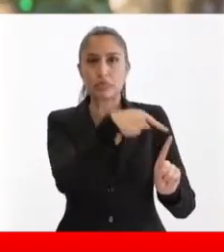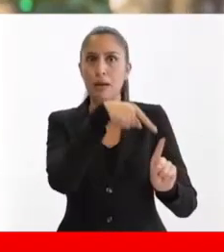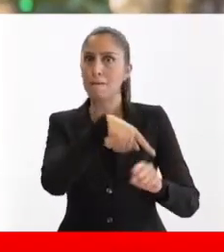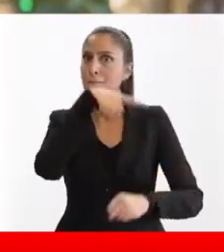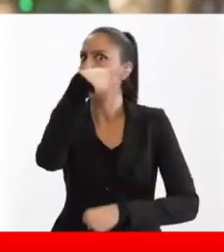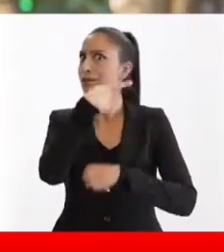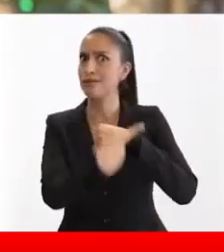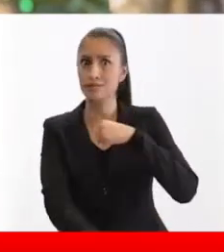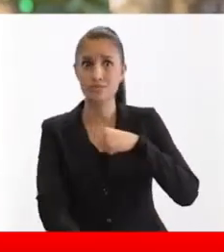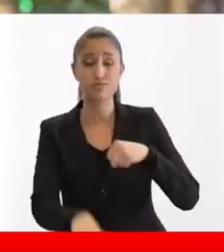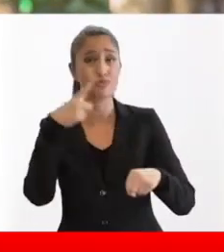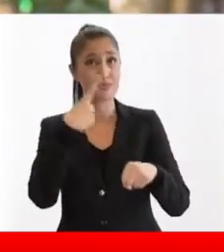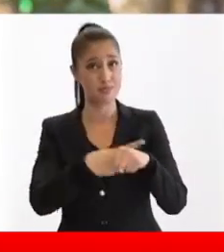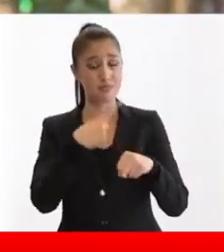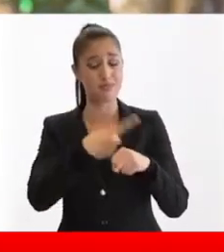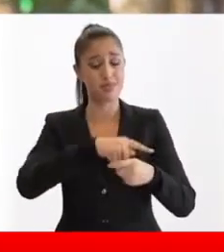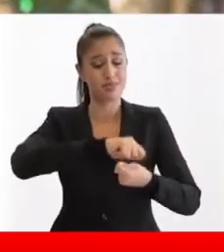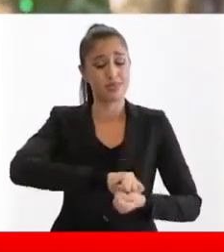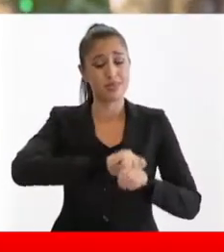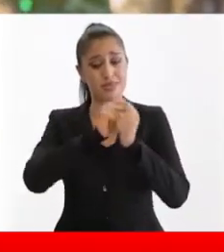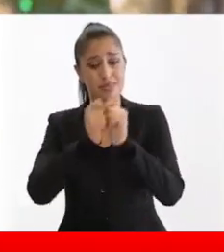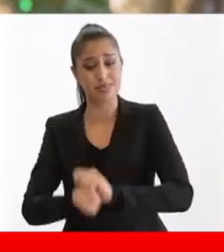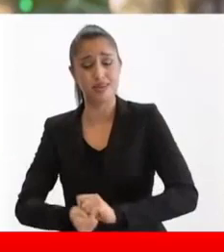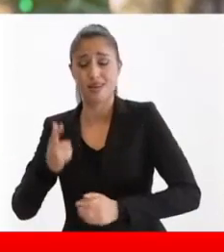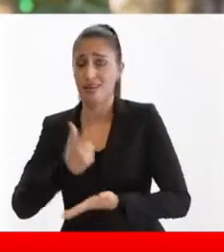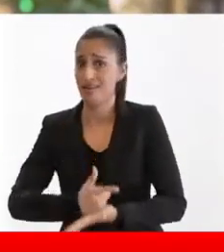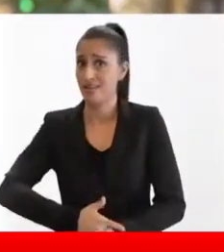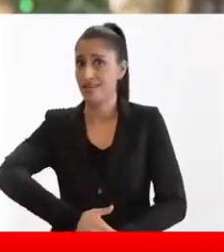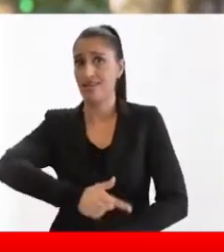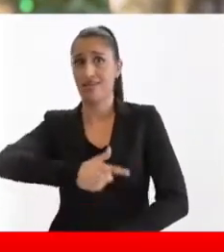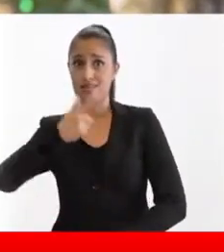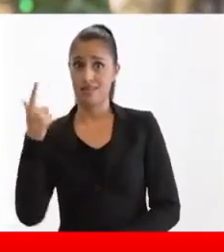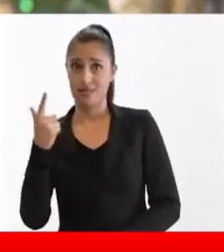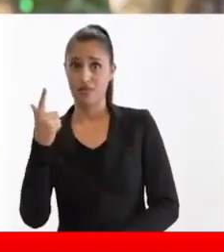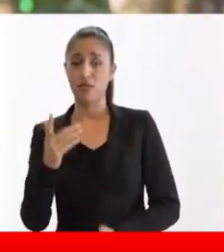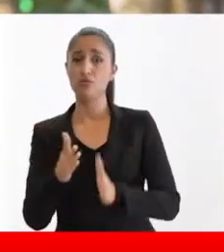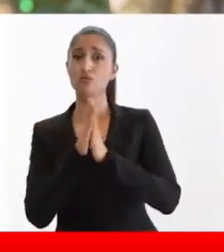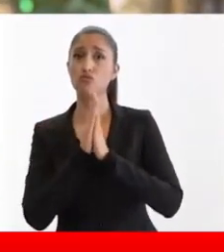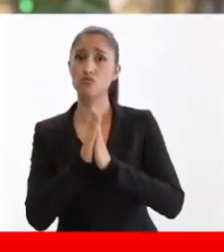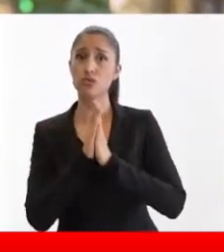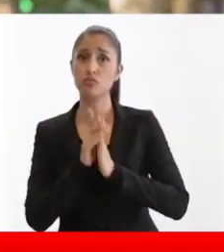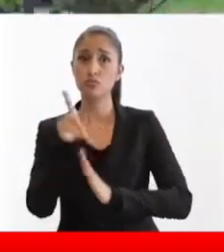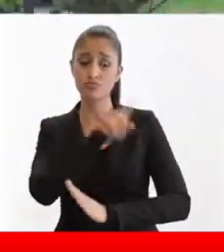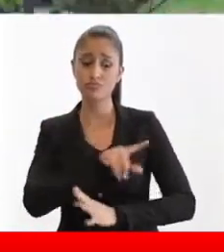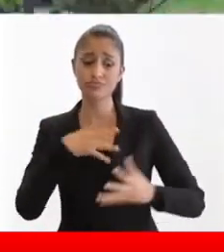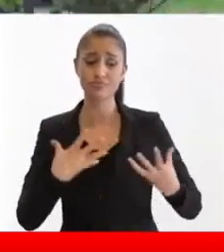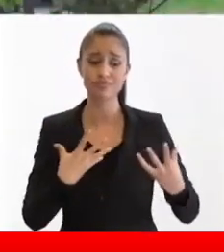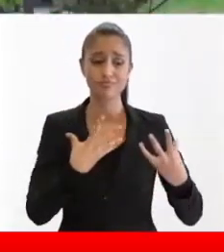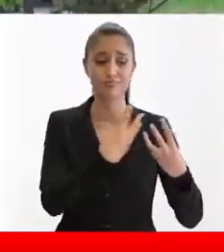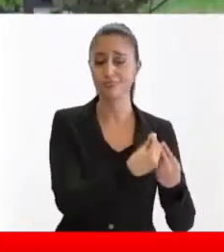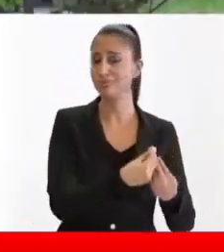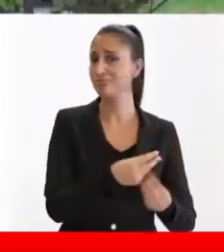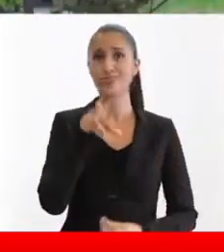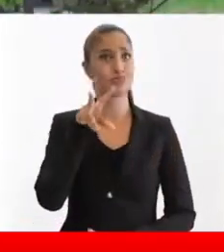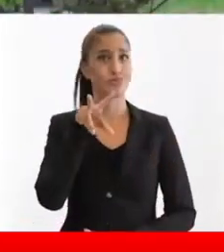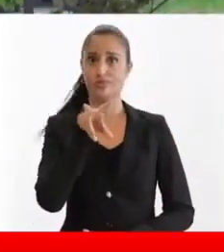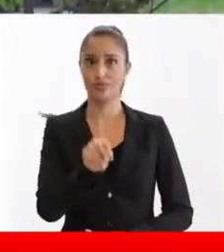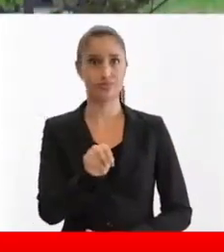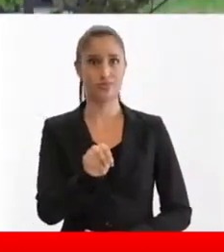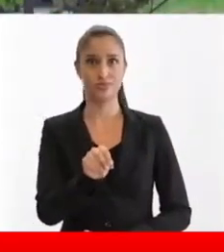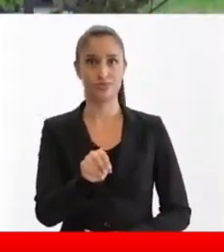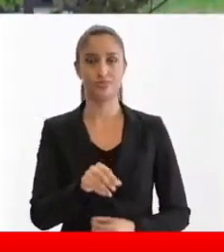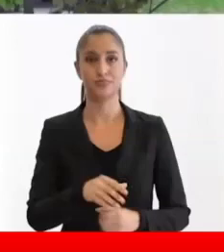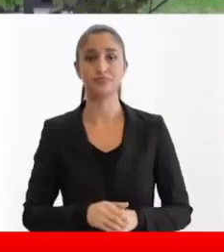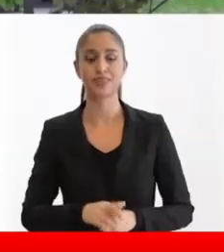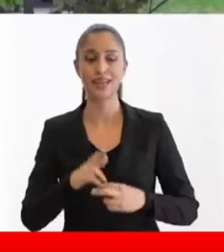extremadamente peligroso porque tienen una mayor probabilidad de complicarse con las formas graves de COVID. Por favor, no lo hagamos. No nos